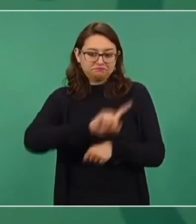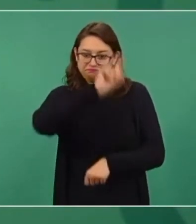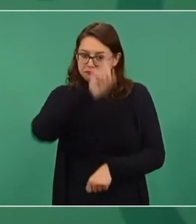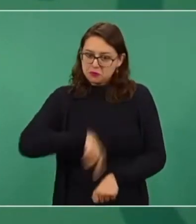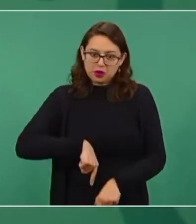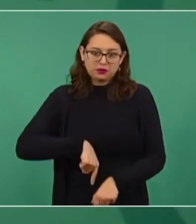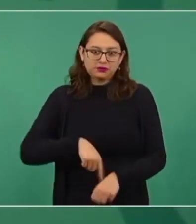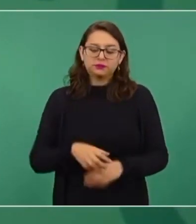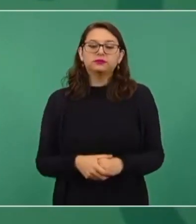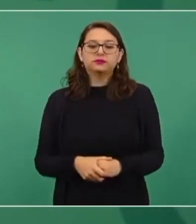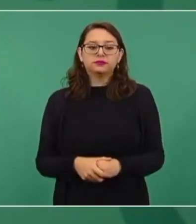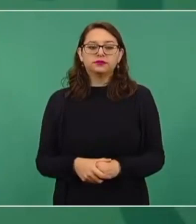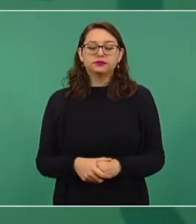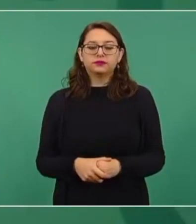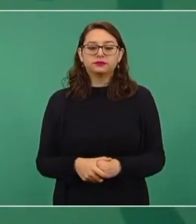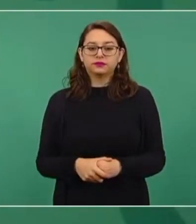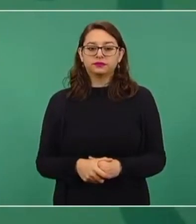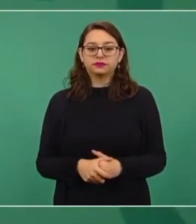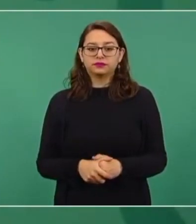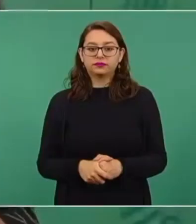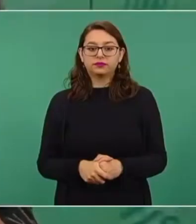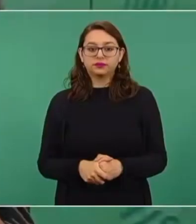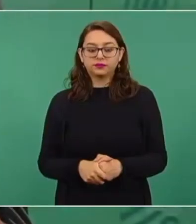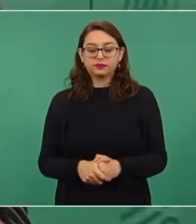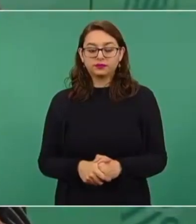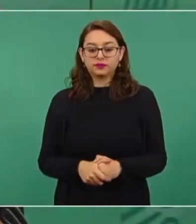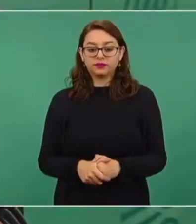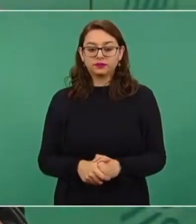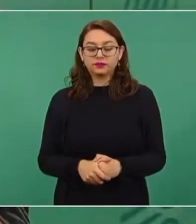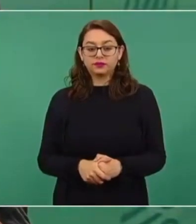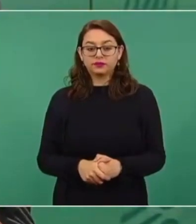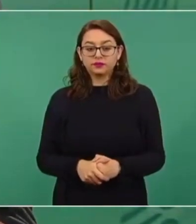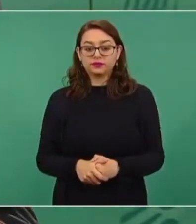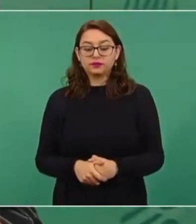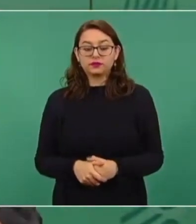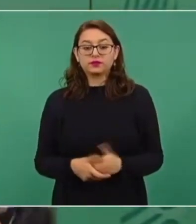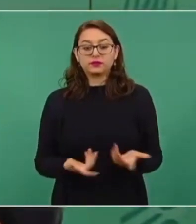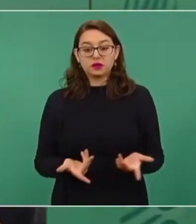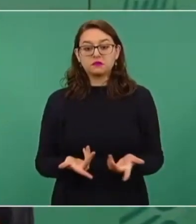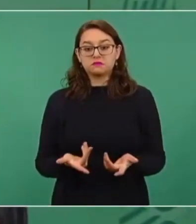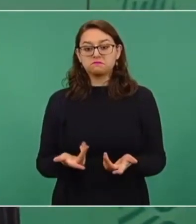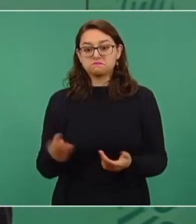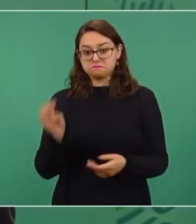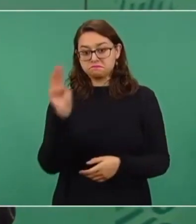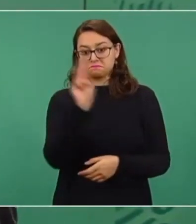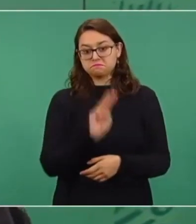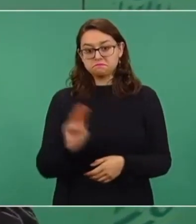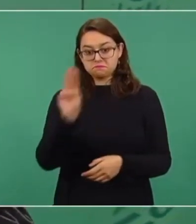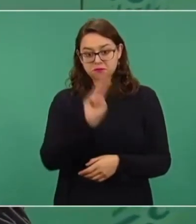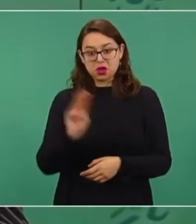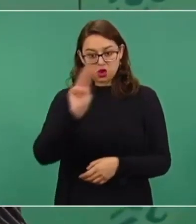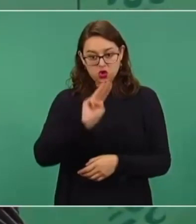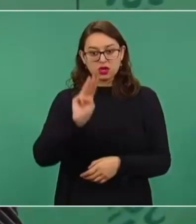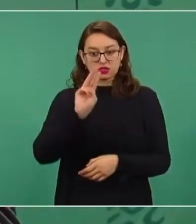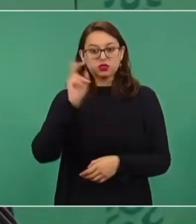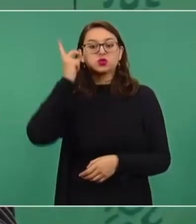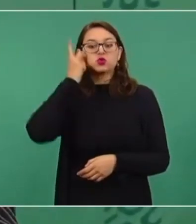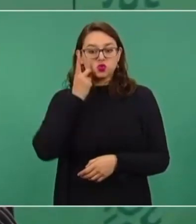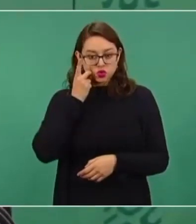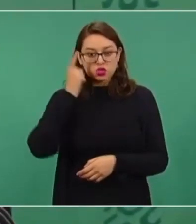voy a dormir el miércoles, el jueves es…